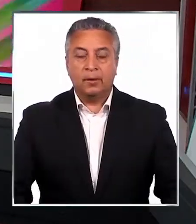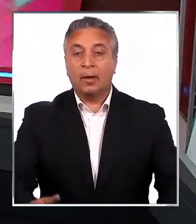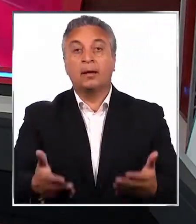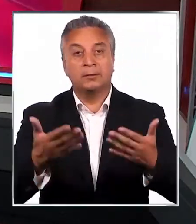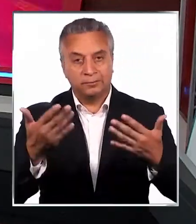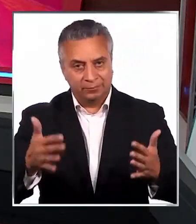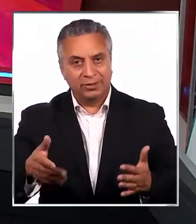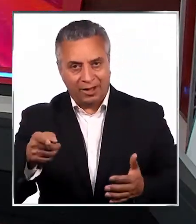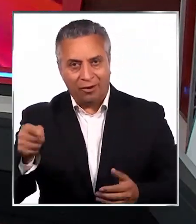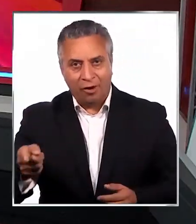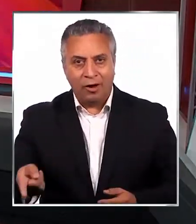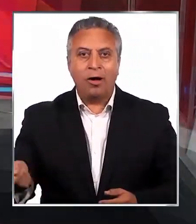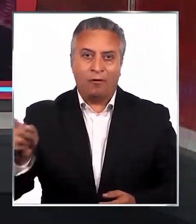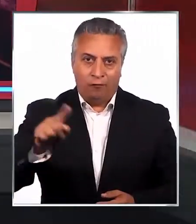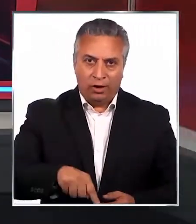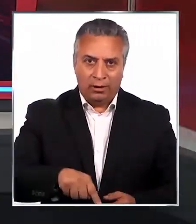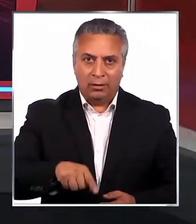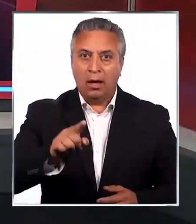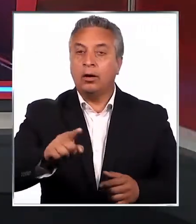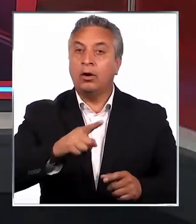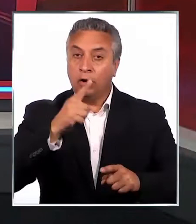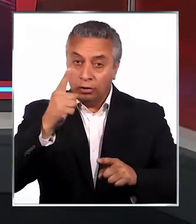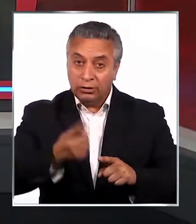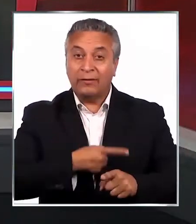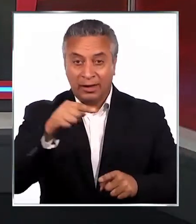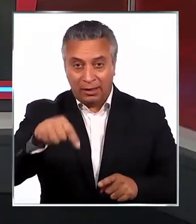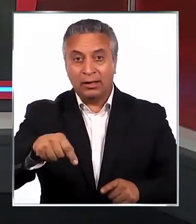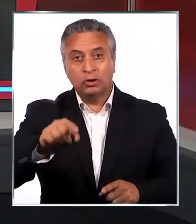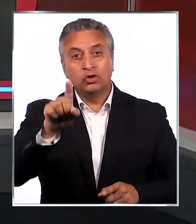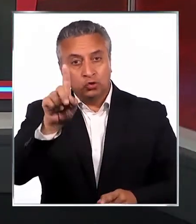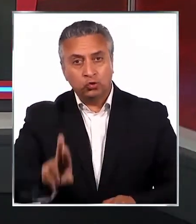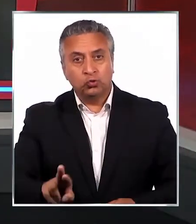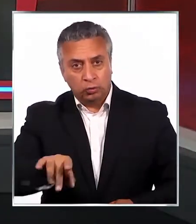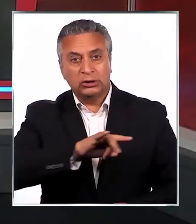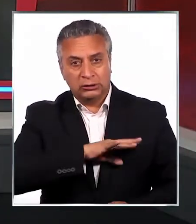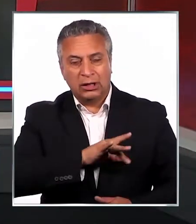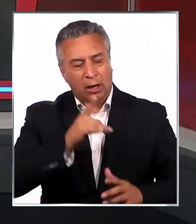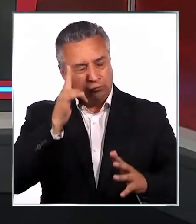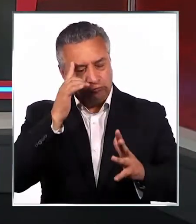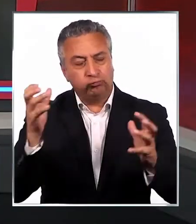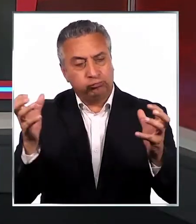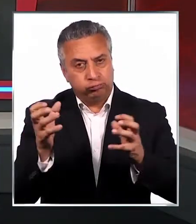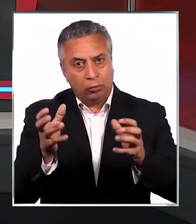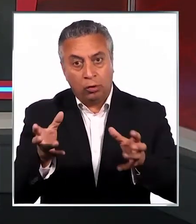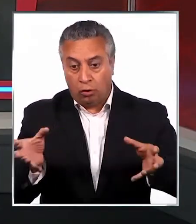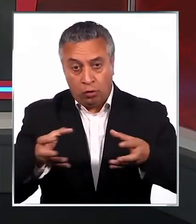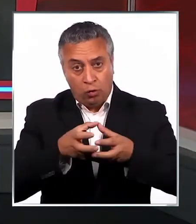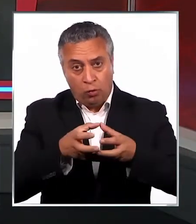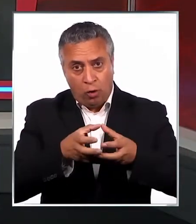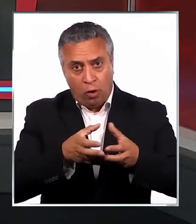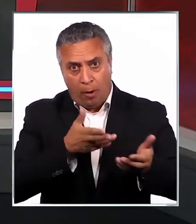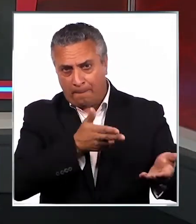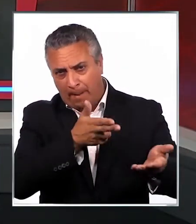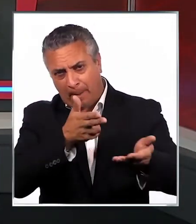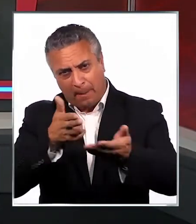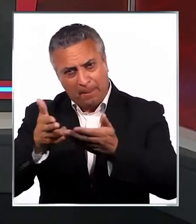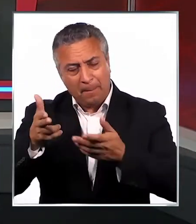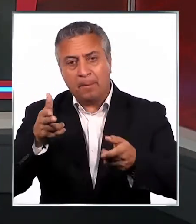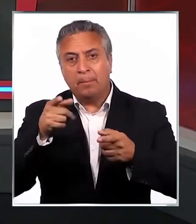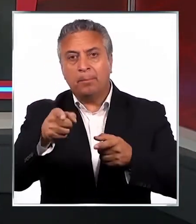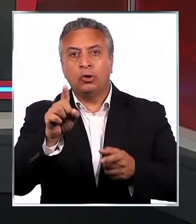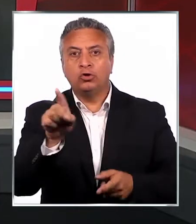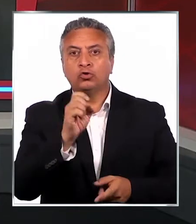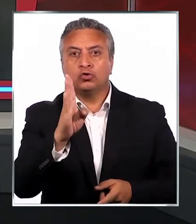Bien, ya estamos de vuelta. Otra noche violenta en el sur del país. Un grupo armado atacó a balazos la